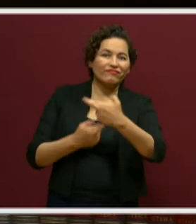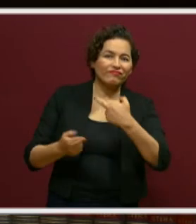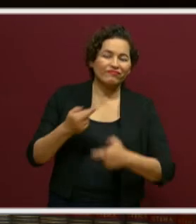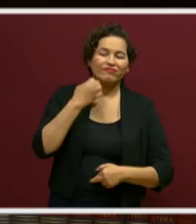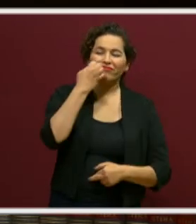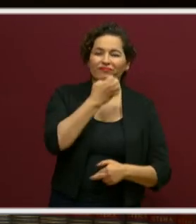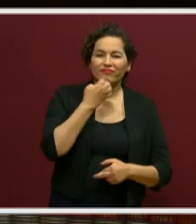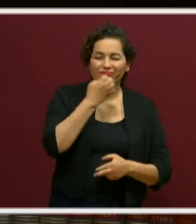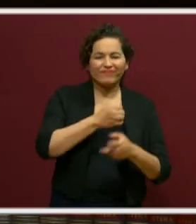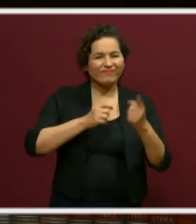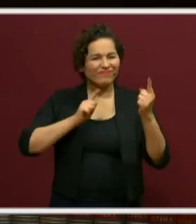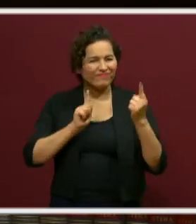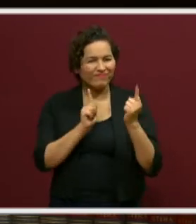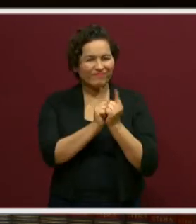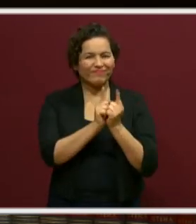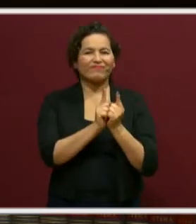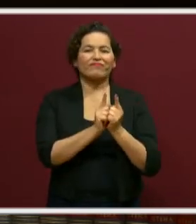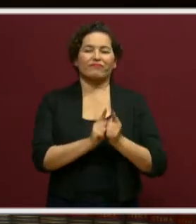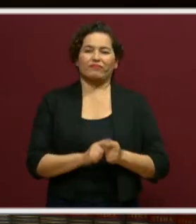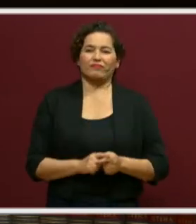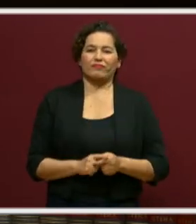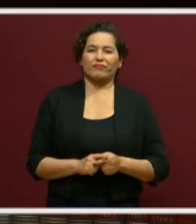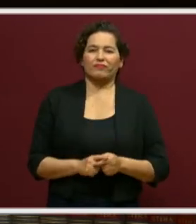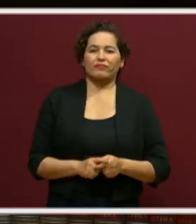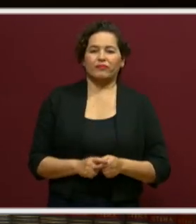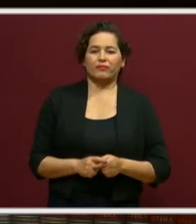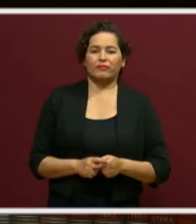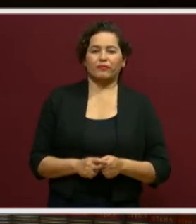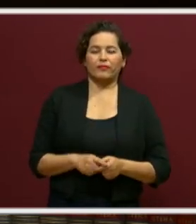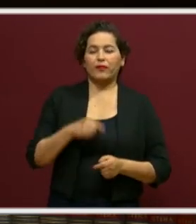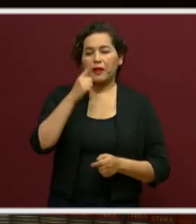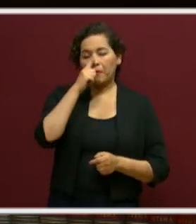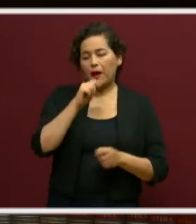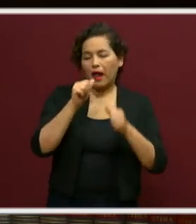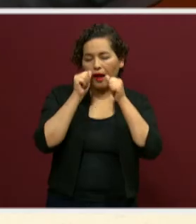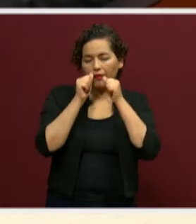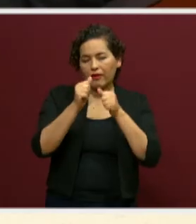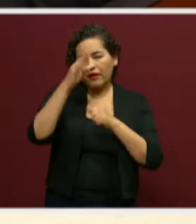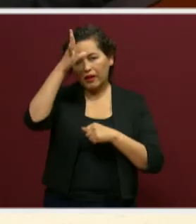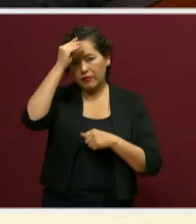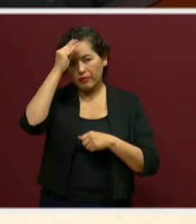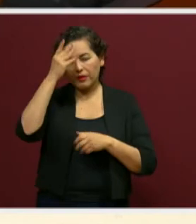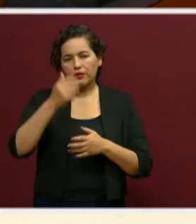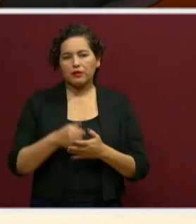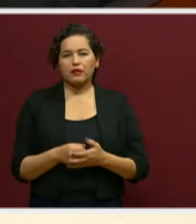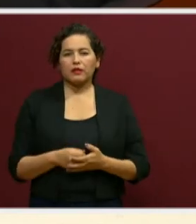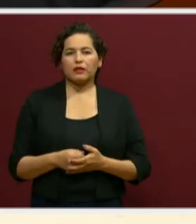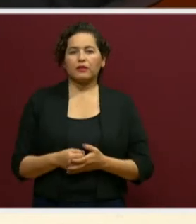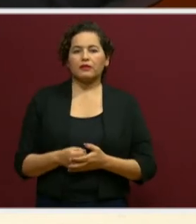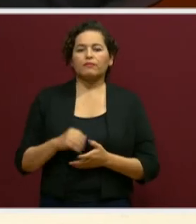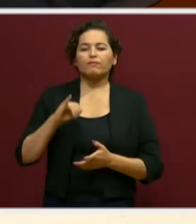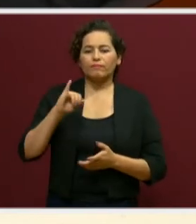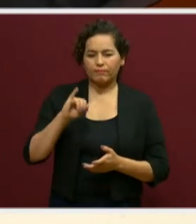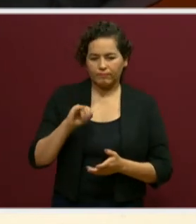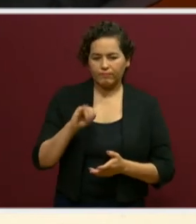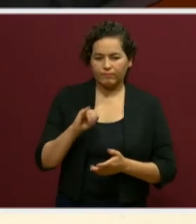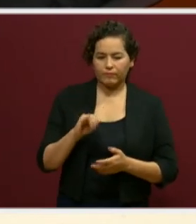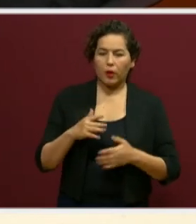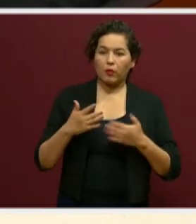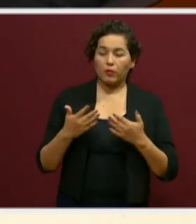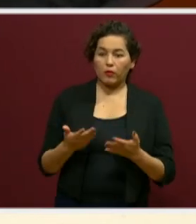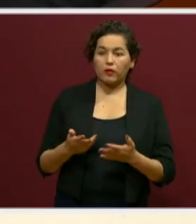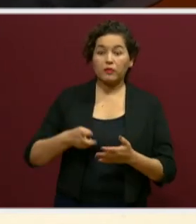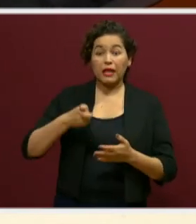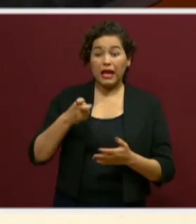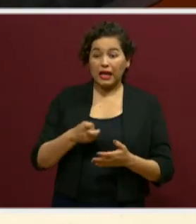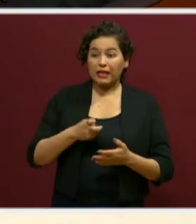forma presencial de atención en sus aprendizajes. Así es. Estas fueron las preguntas que se